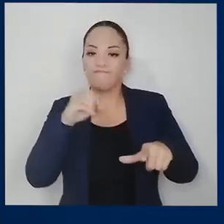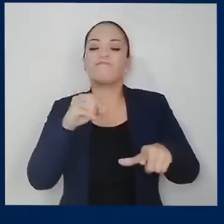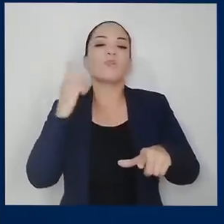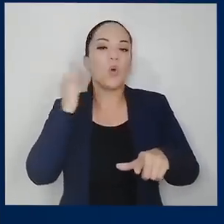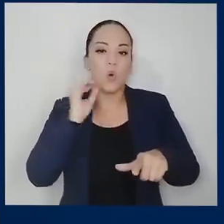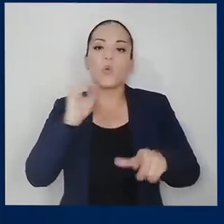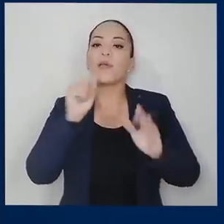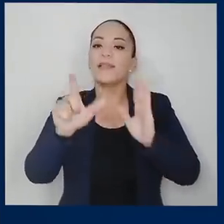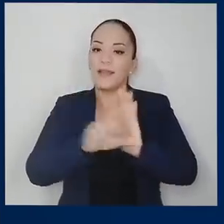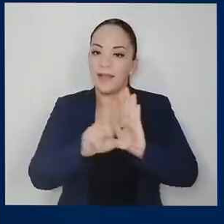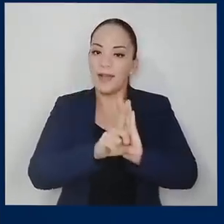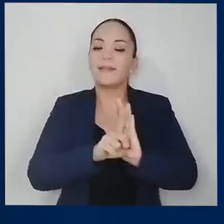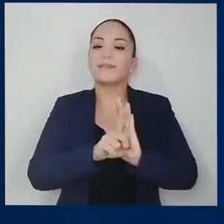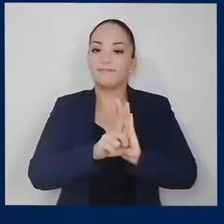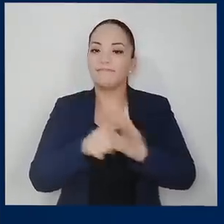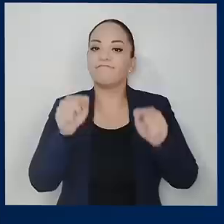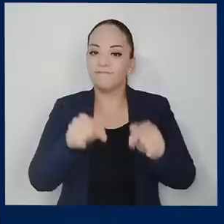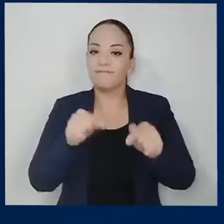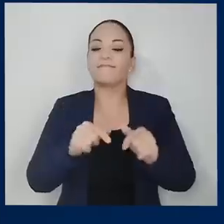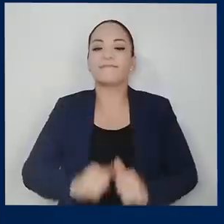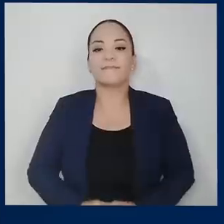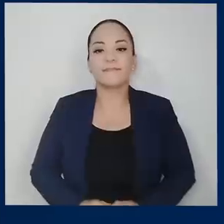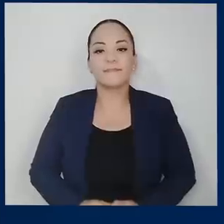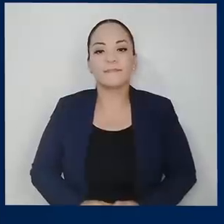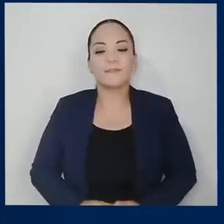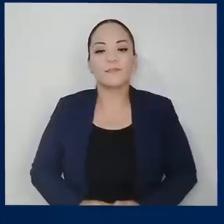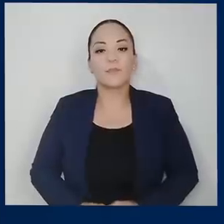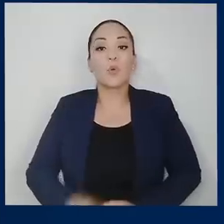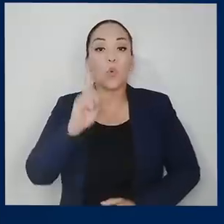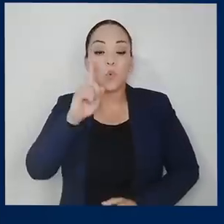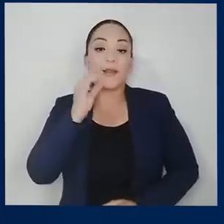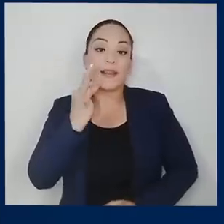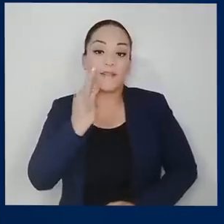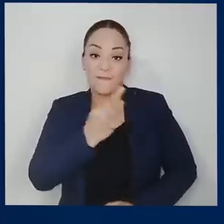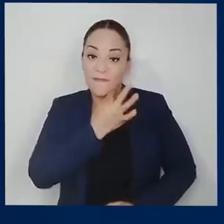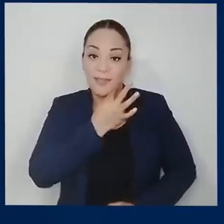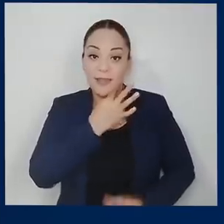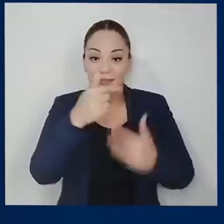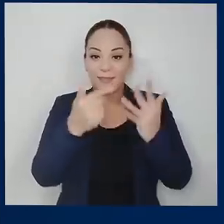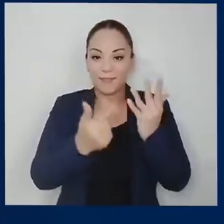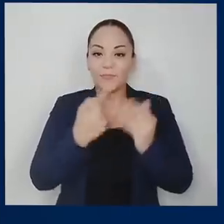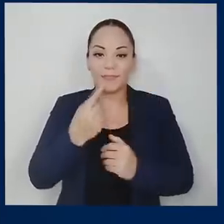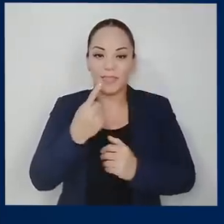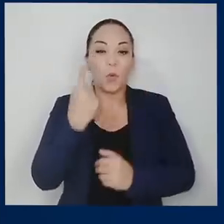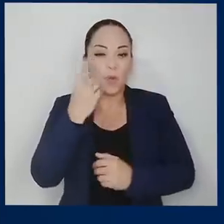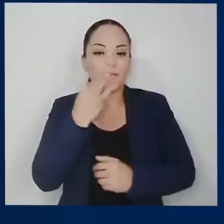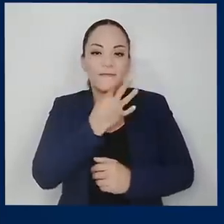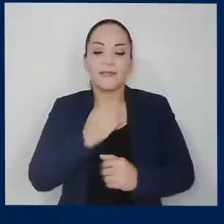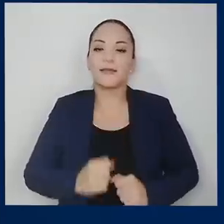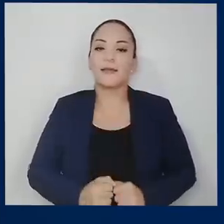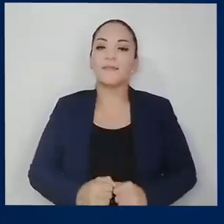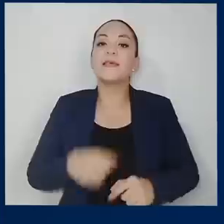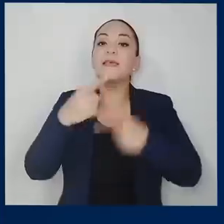extracción ilegal de oro en esa zona. En una de las fincas, estas que les acabo de